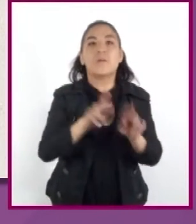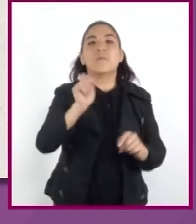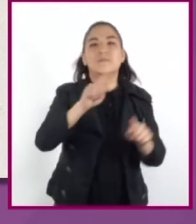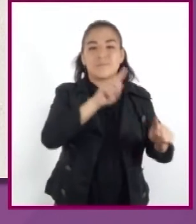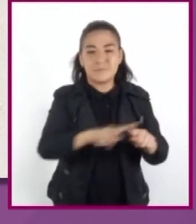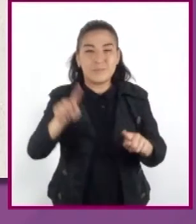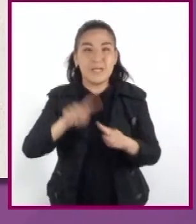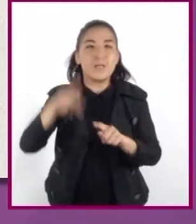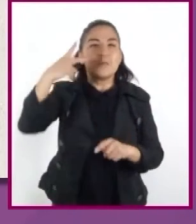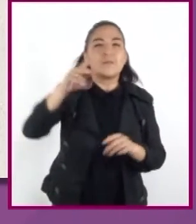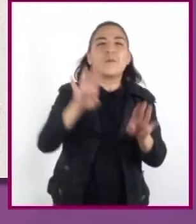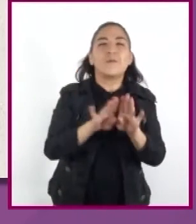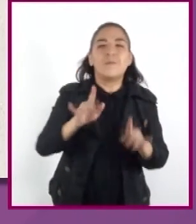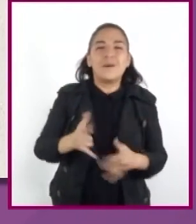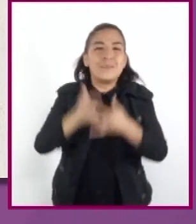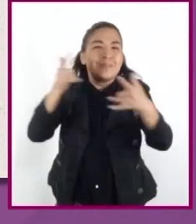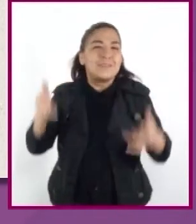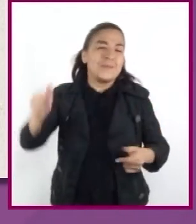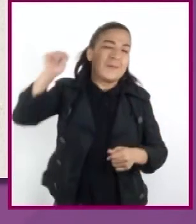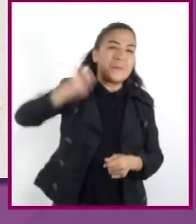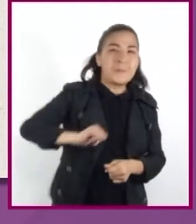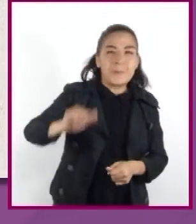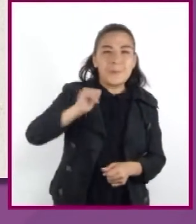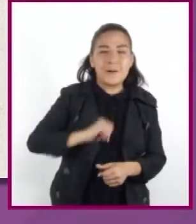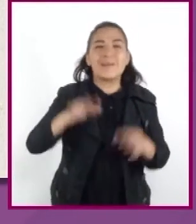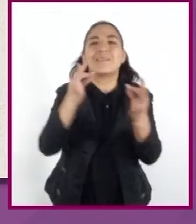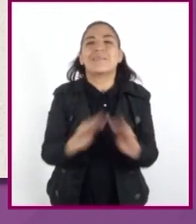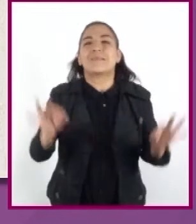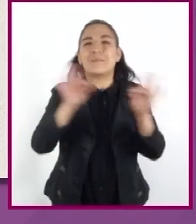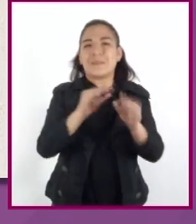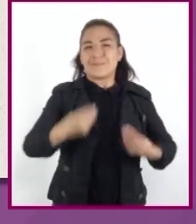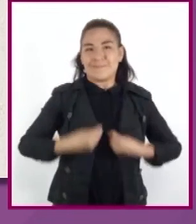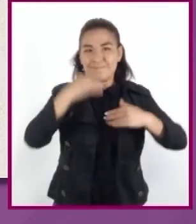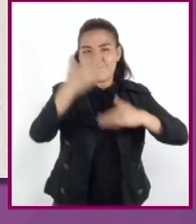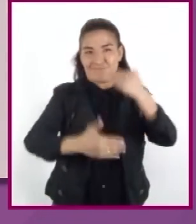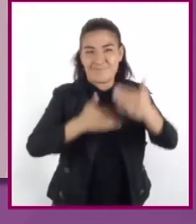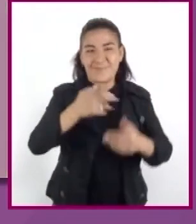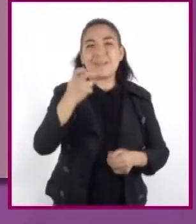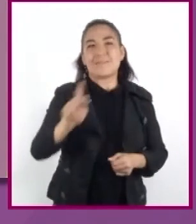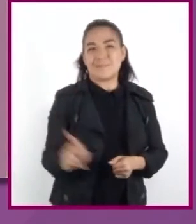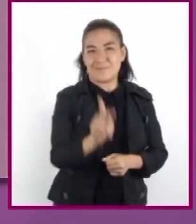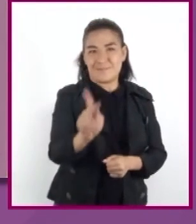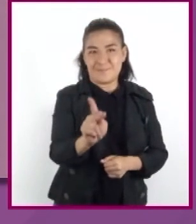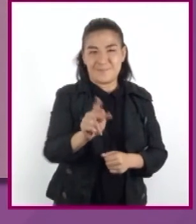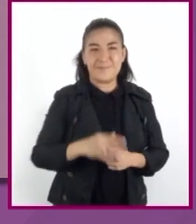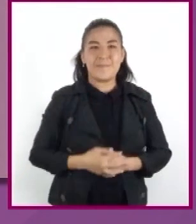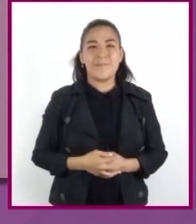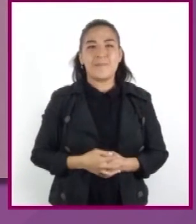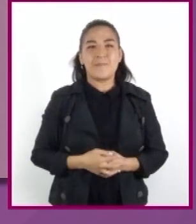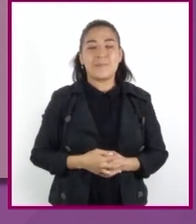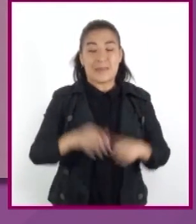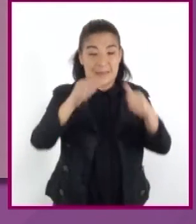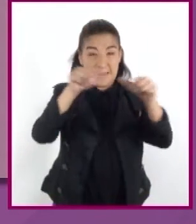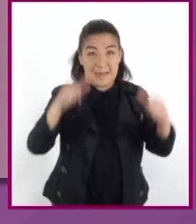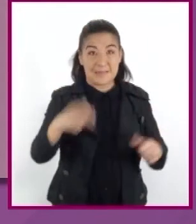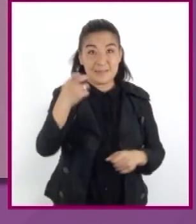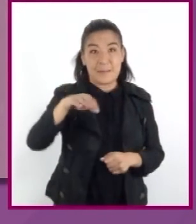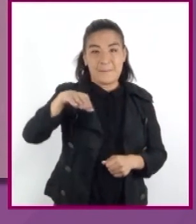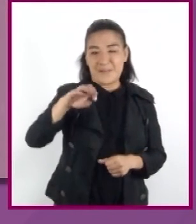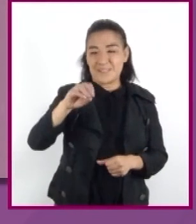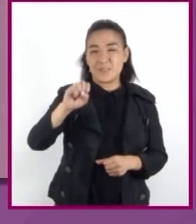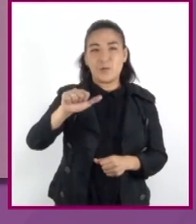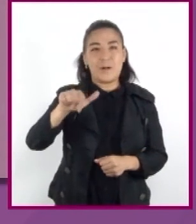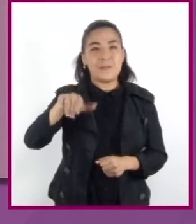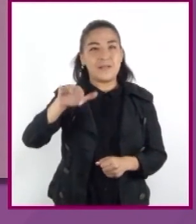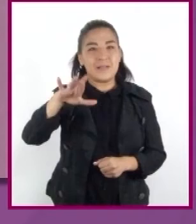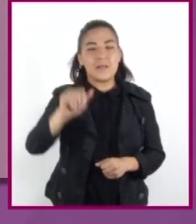de los mitos y los aspectos más importantes de la vida cotidiana de los pueblos. El arte mesoamericano destacó en